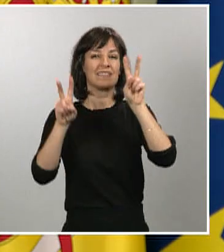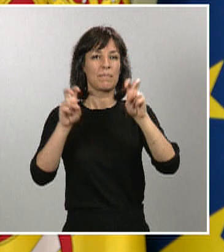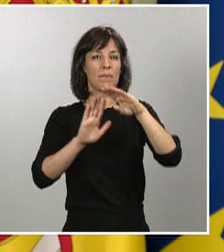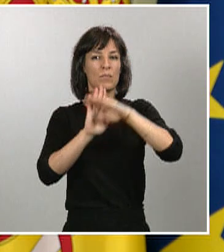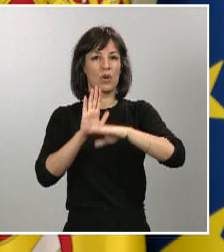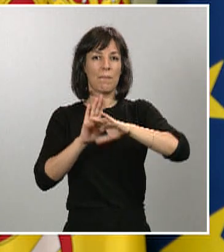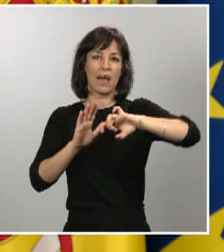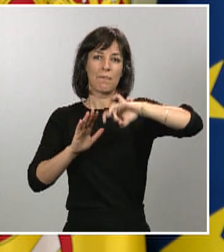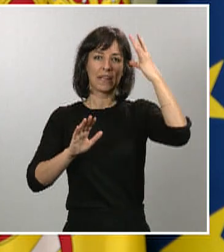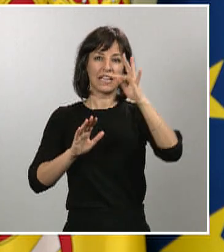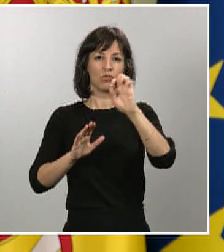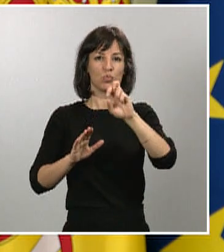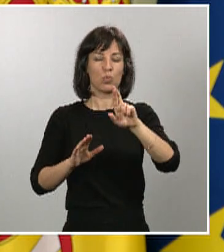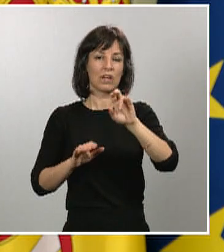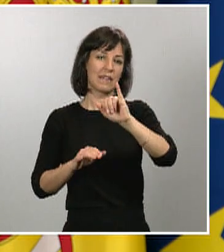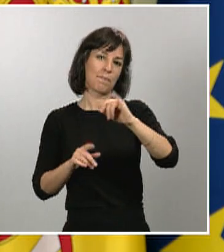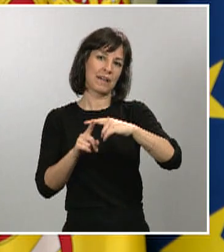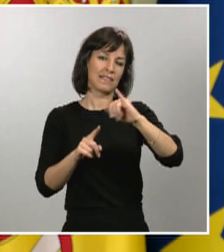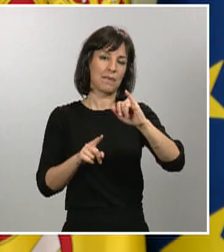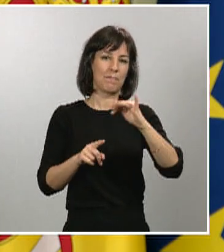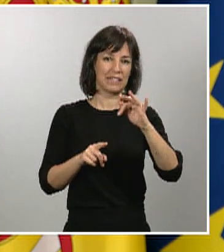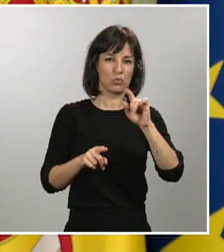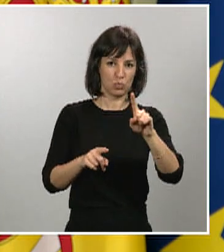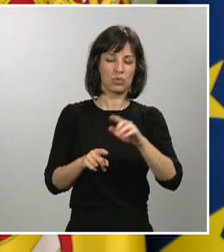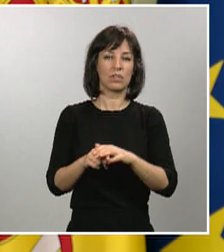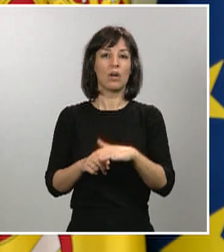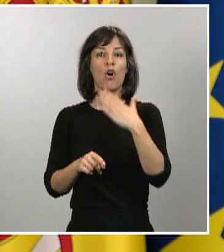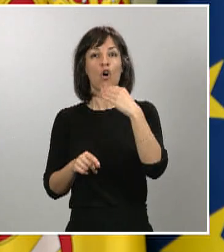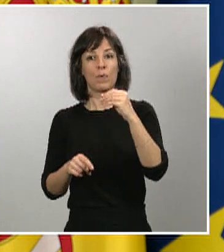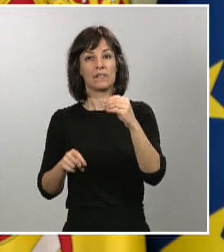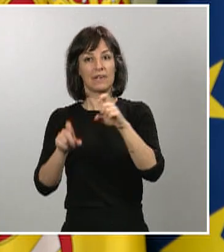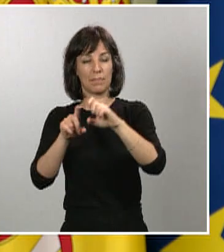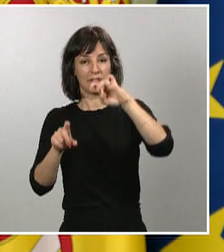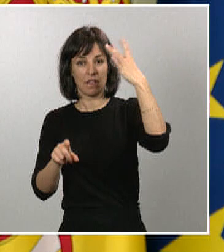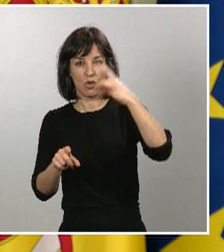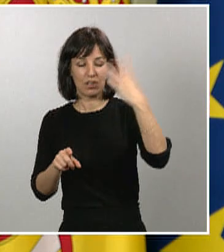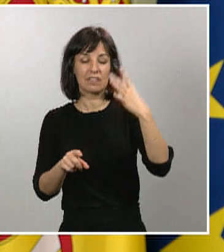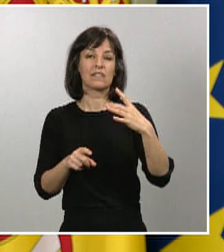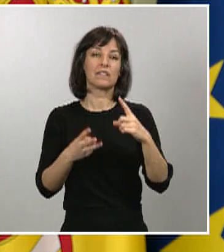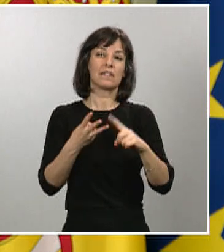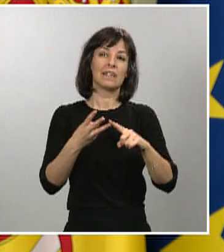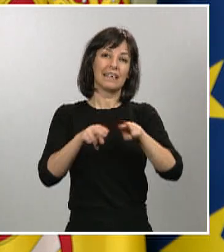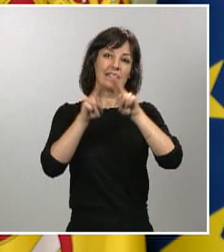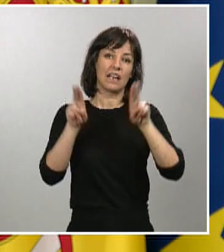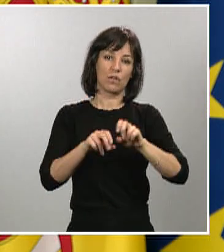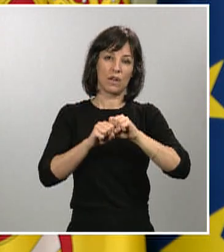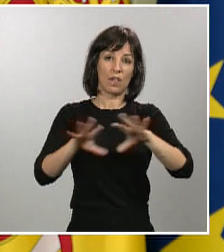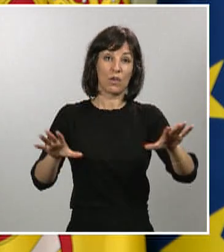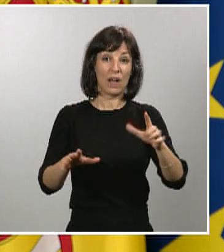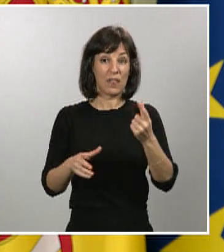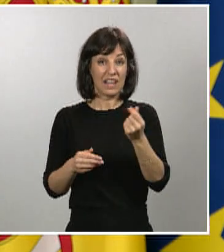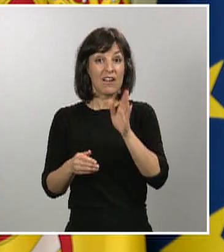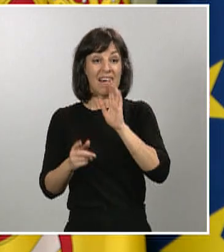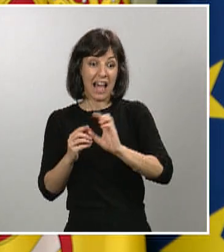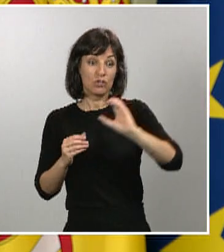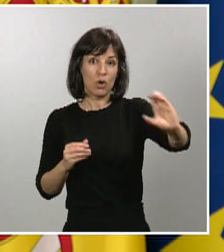IMAS de Masí, el programa EmprendeTour Jóvenes Emprendedores y el programa EmprendeTour Internacionalización. Y, por último, hemos